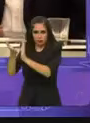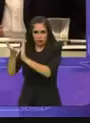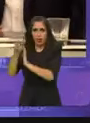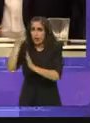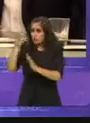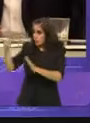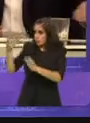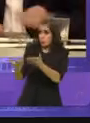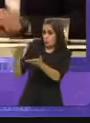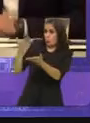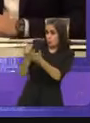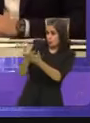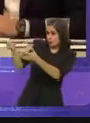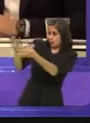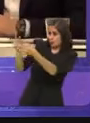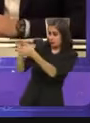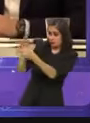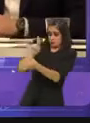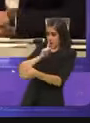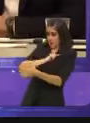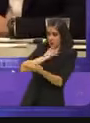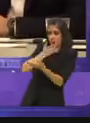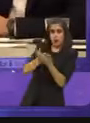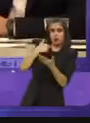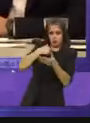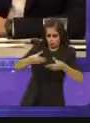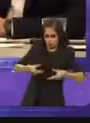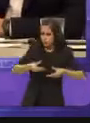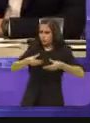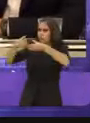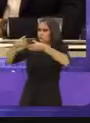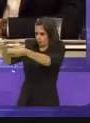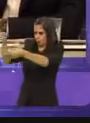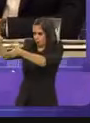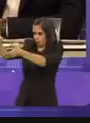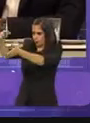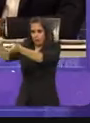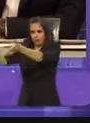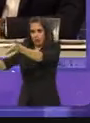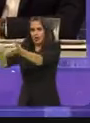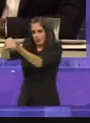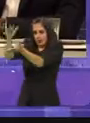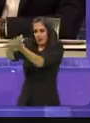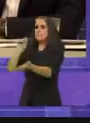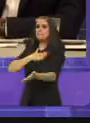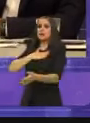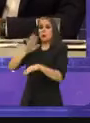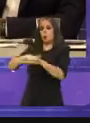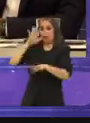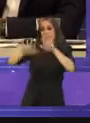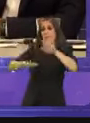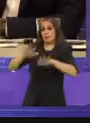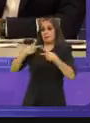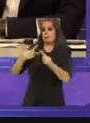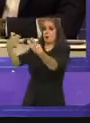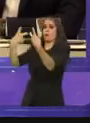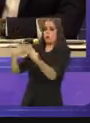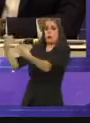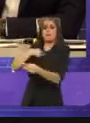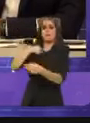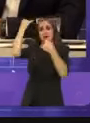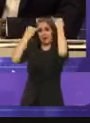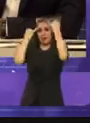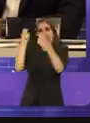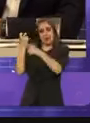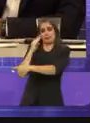te lo agradezco, pero pues te doy mi libro, por lo menos cítenme, porque ya ven que eso del plagio se ve muy mal. Vamos a